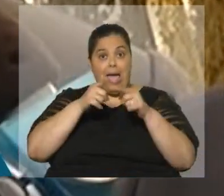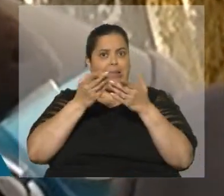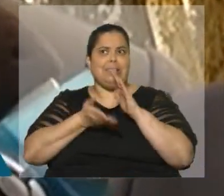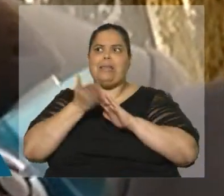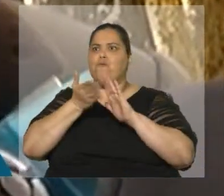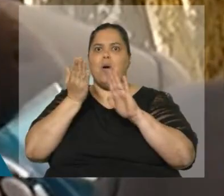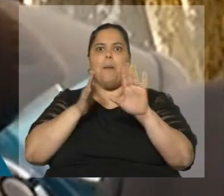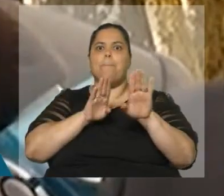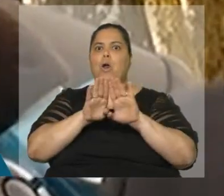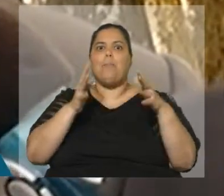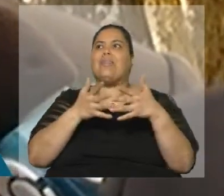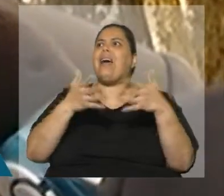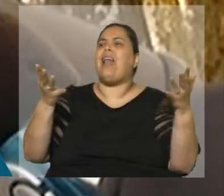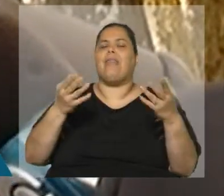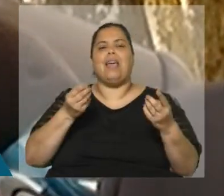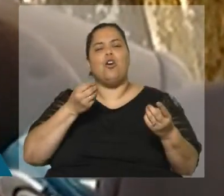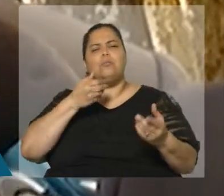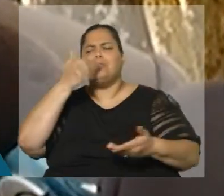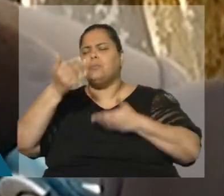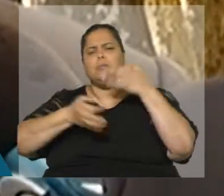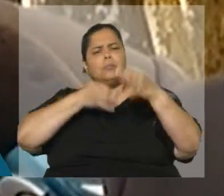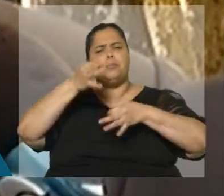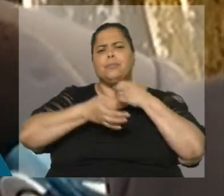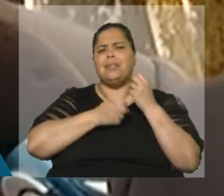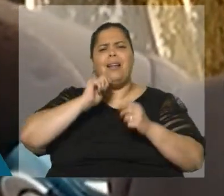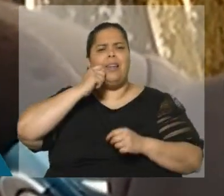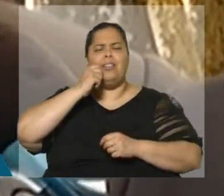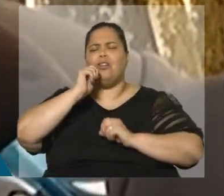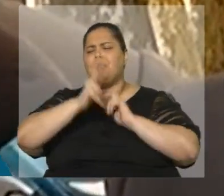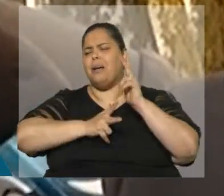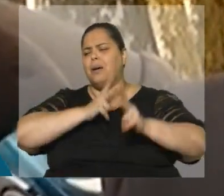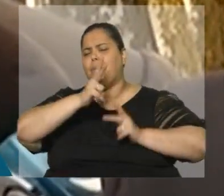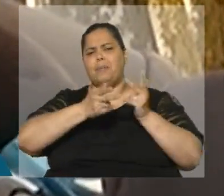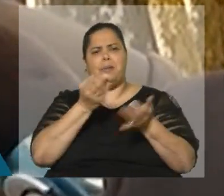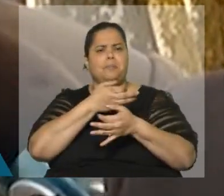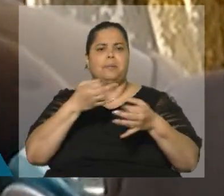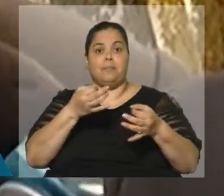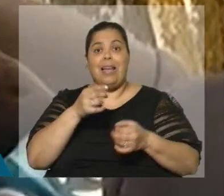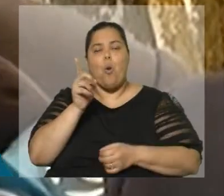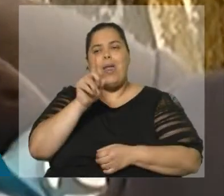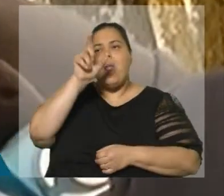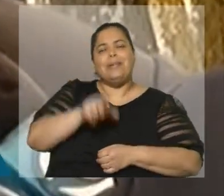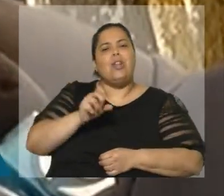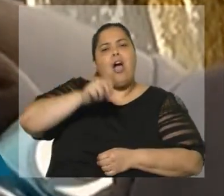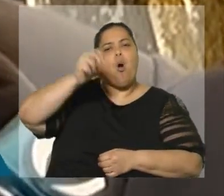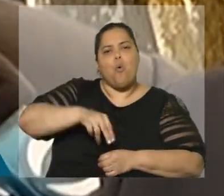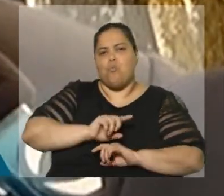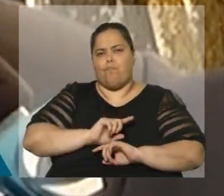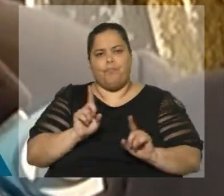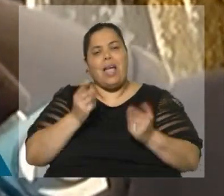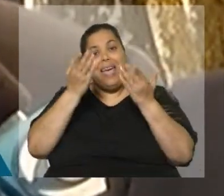y con elogios de todos los partidos. No era una persona común y corriente, porque él